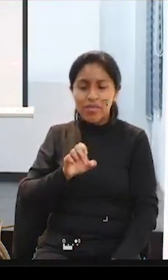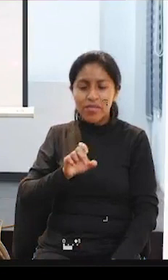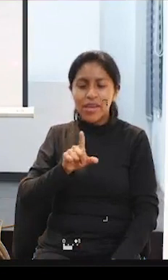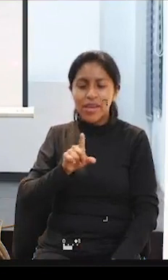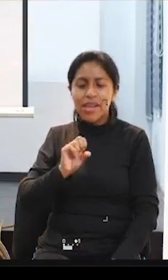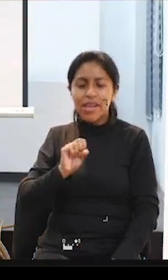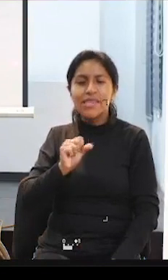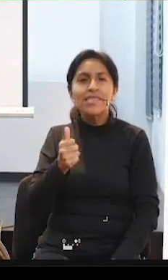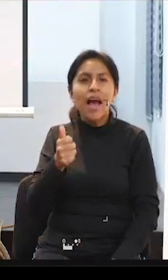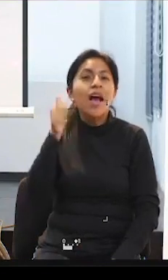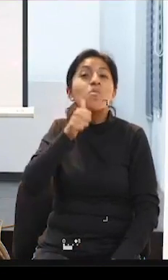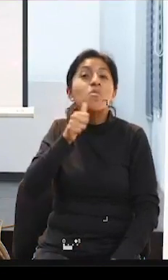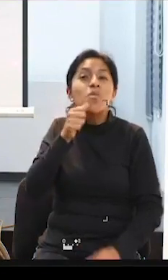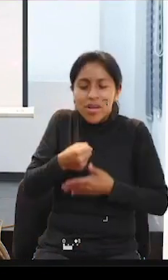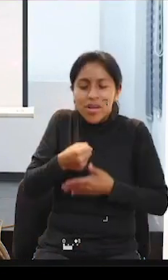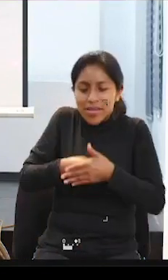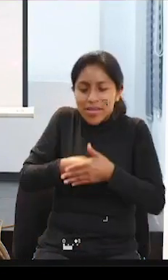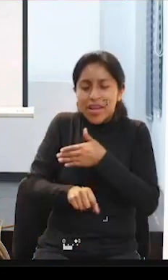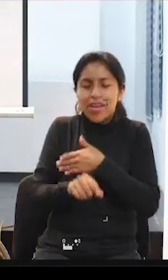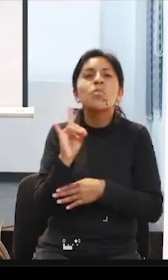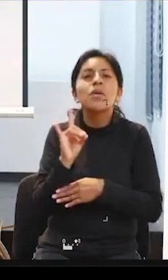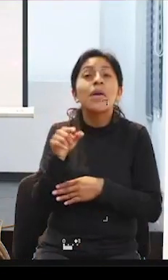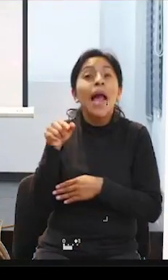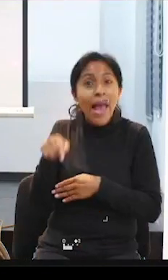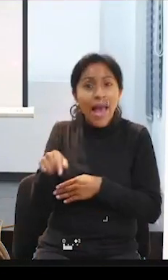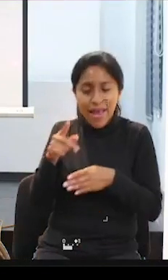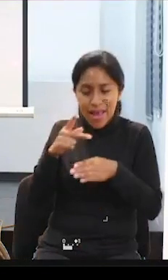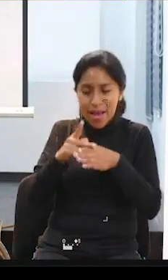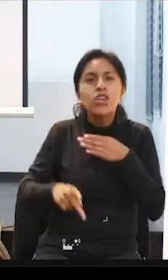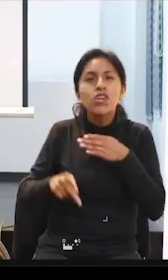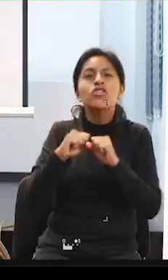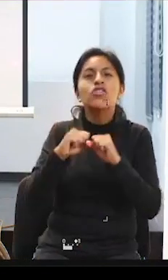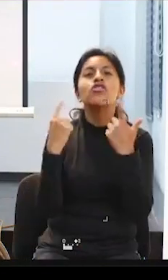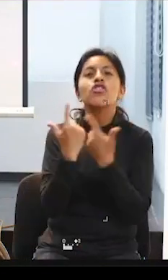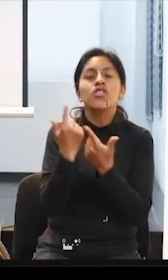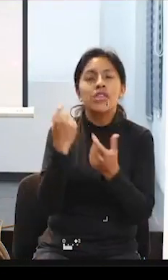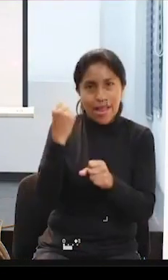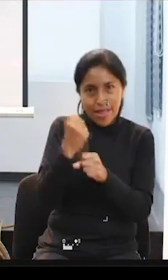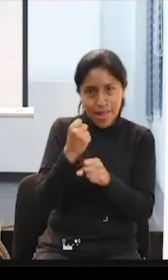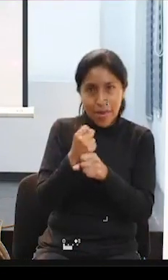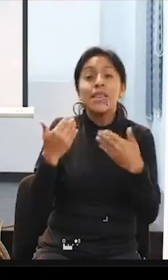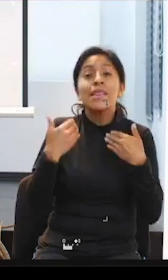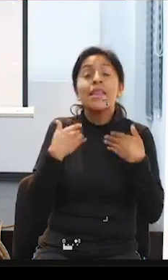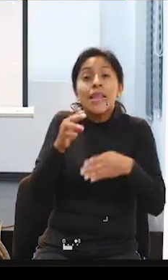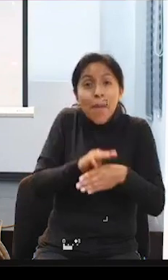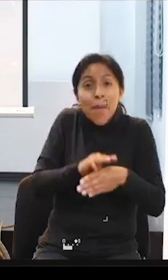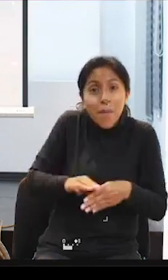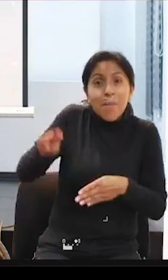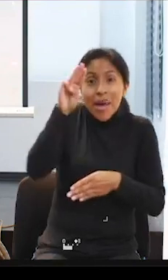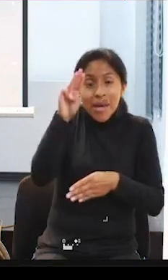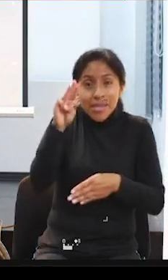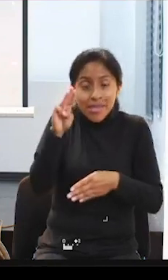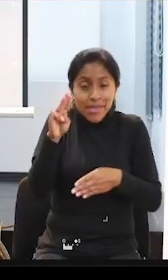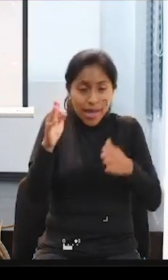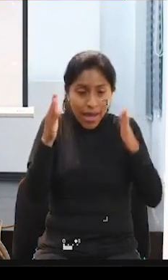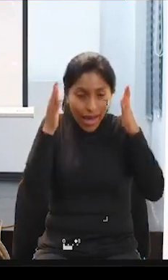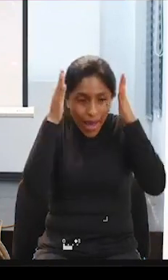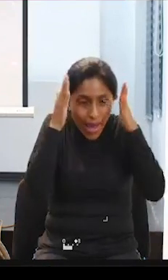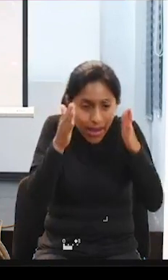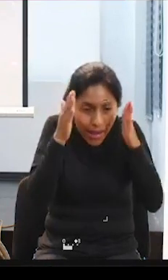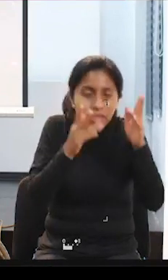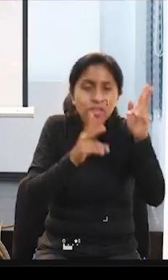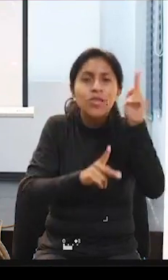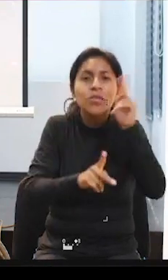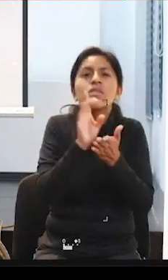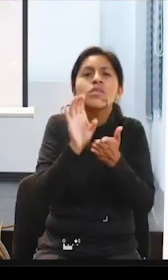y ella es licenciada en Trabajo Social, tiene además una maestría en Gerencia y Atención a Personas con Discapacidad por la